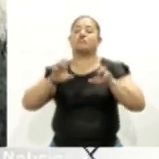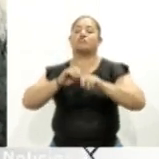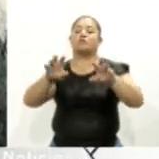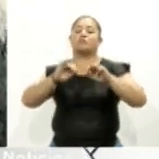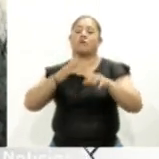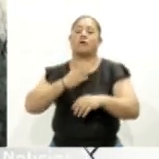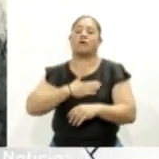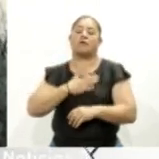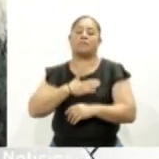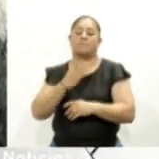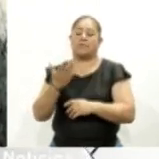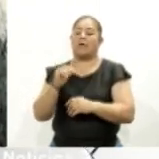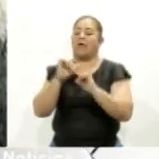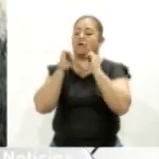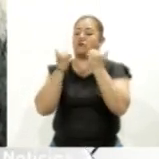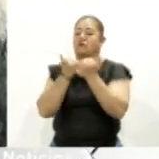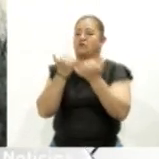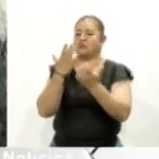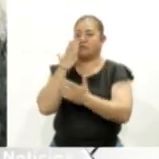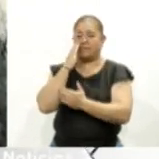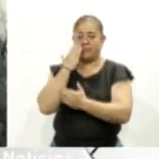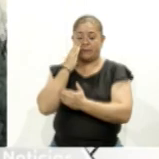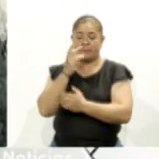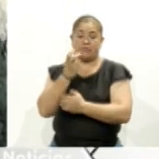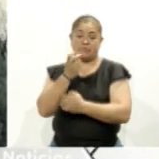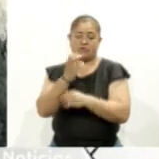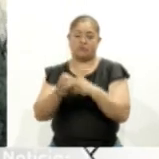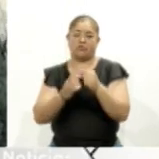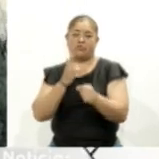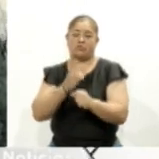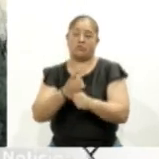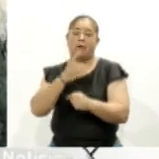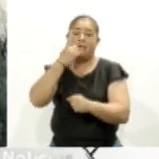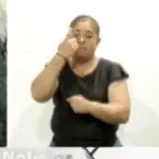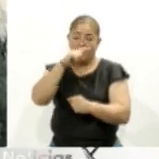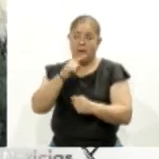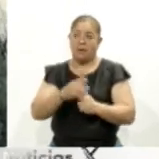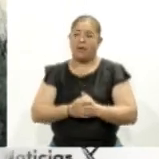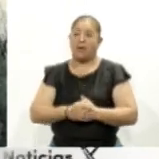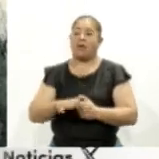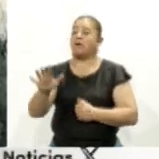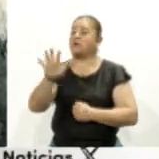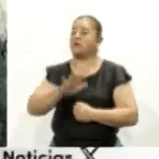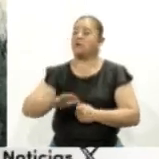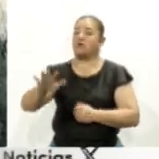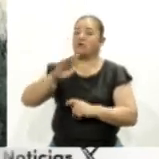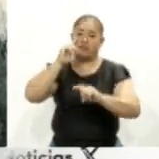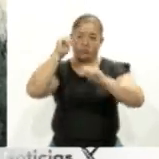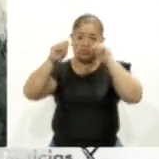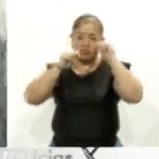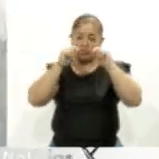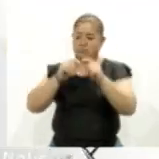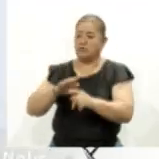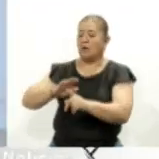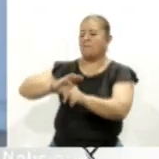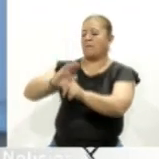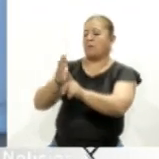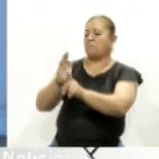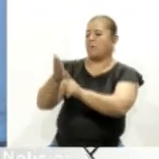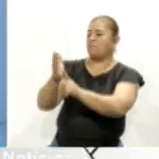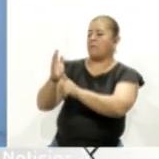asociación. Y bueno, pues es una oportunidad para levantar el turismo y que lleguen más visitantes.